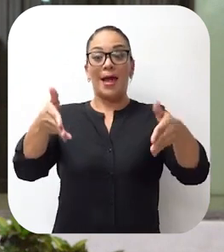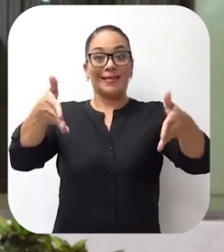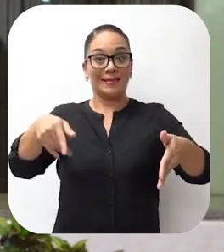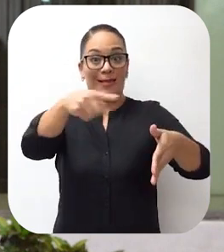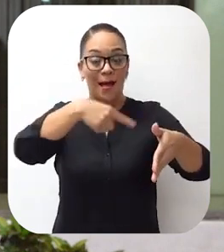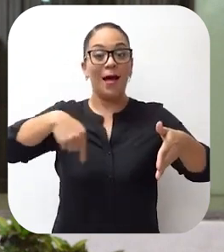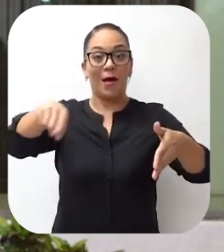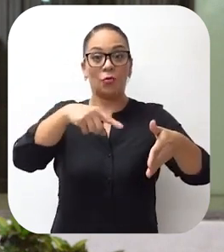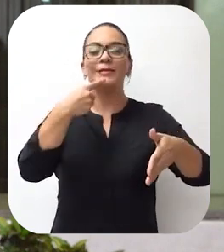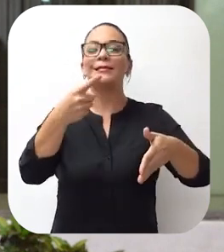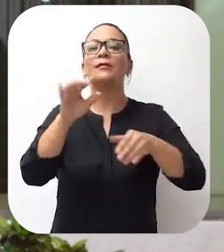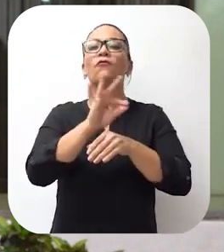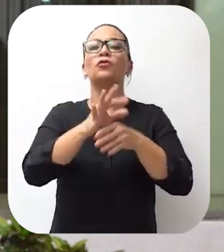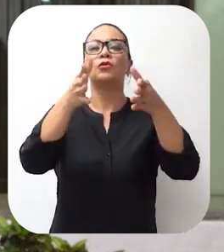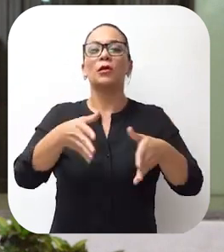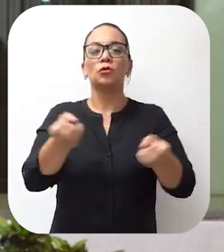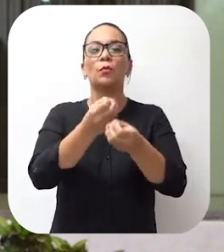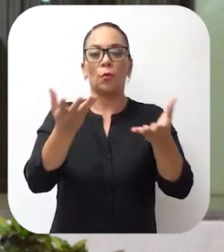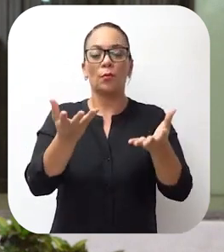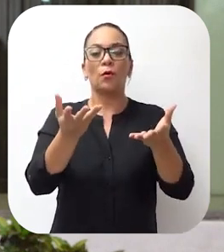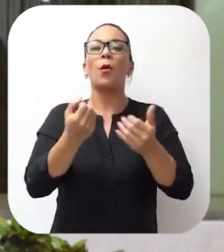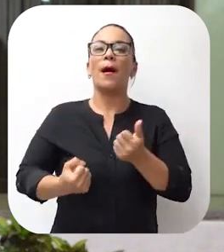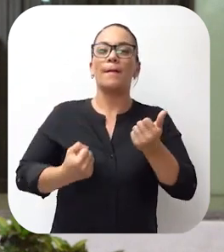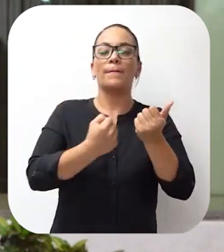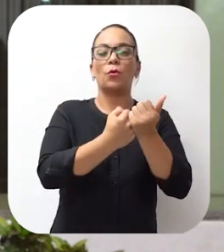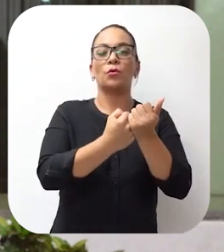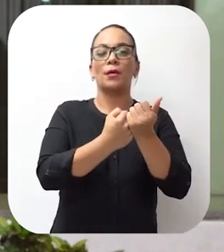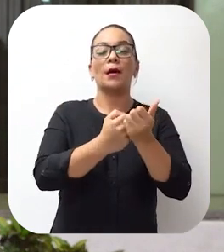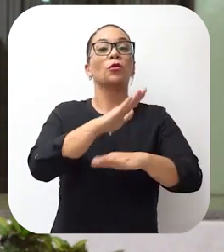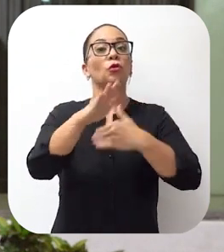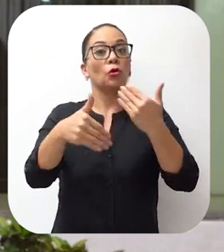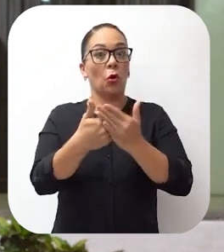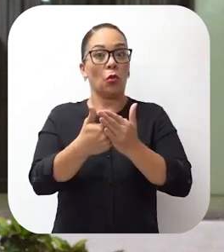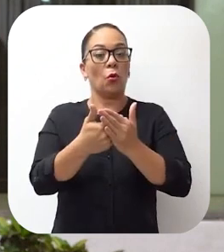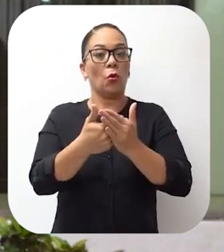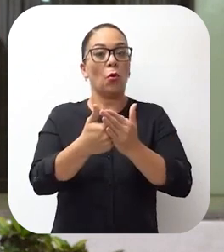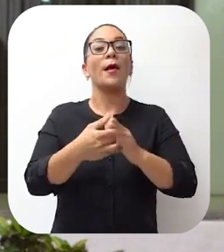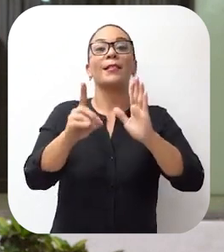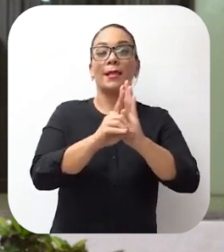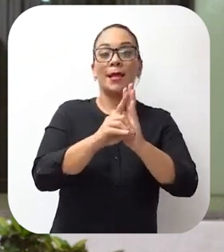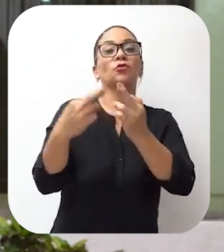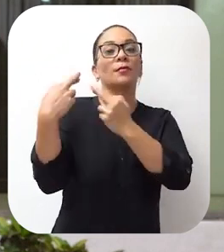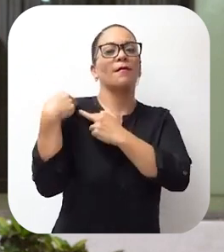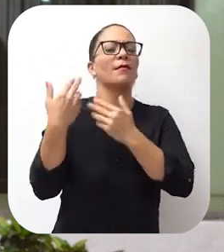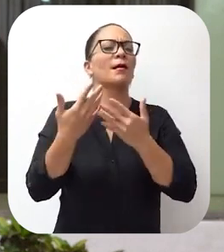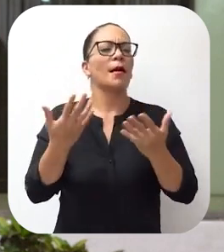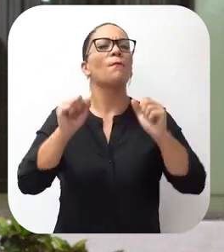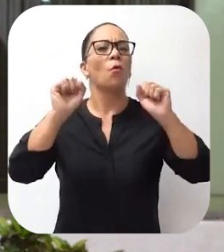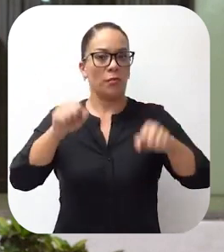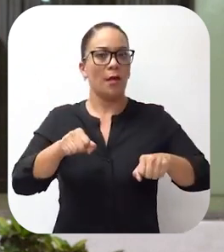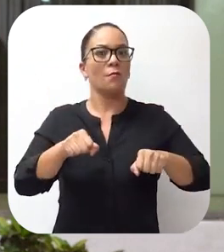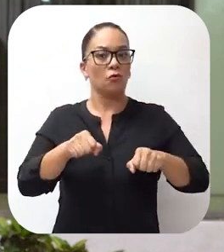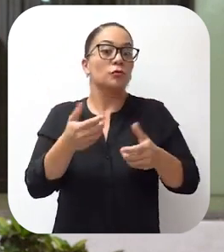magistrados consideraron que a los funcionarios públicos nos asiste todo el derecho y el deber, en ciertos casos,